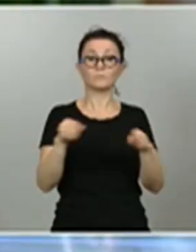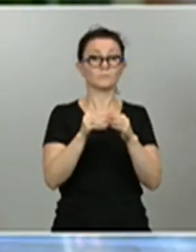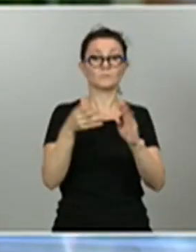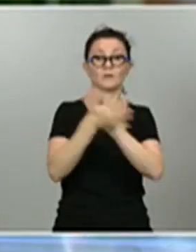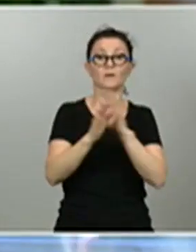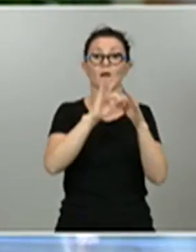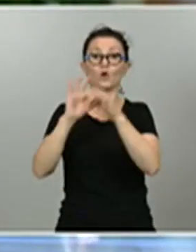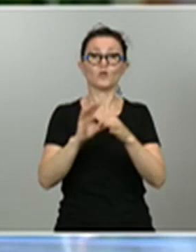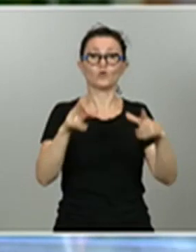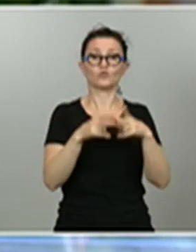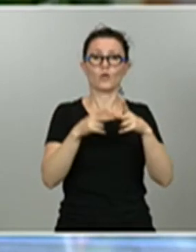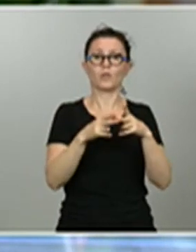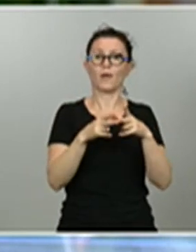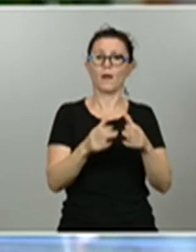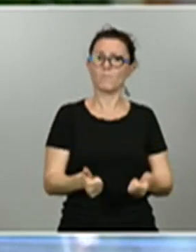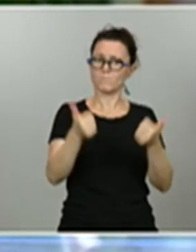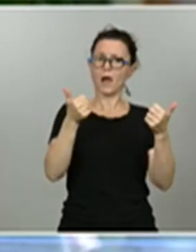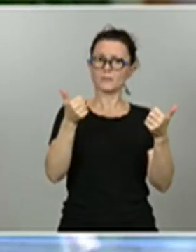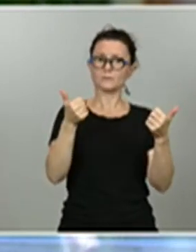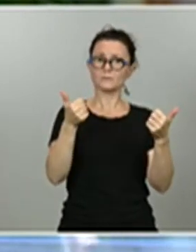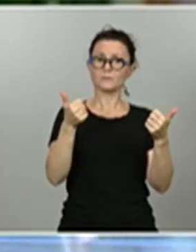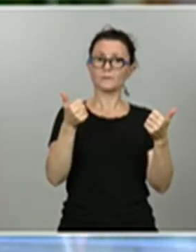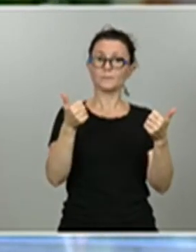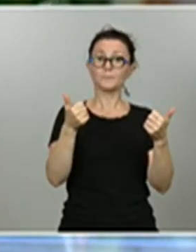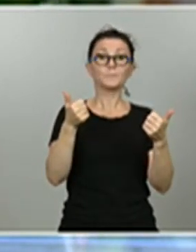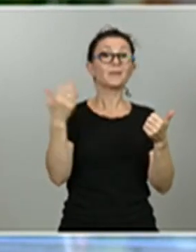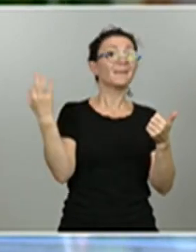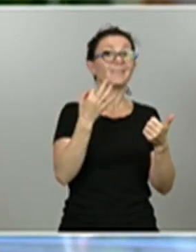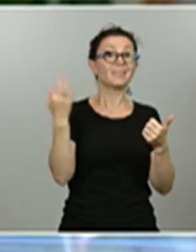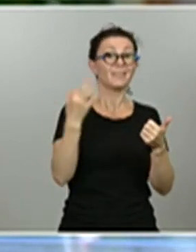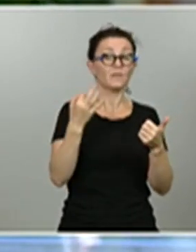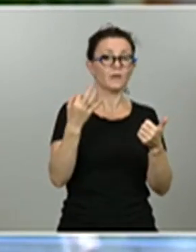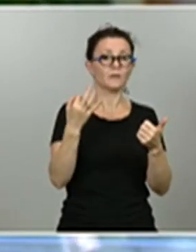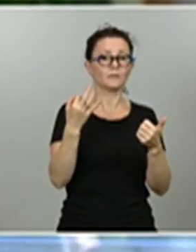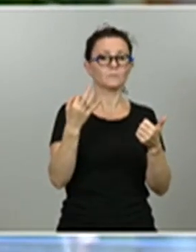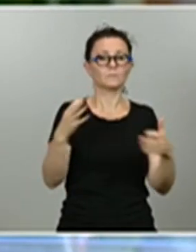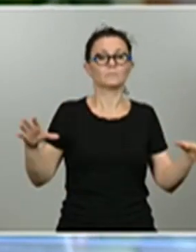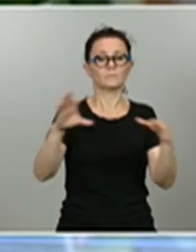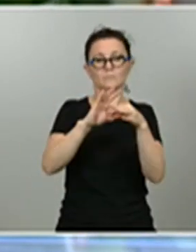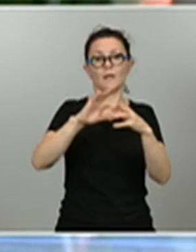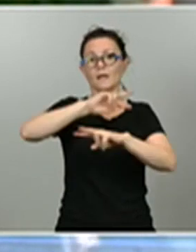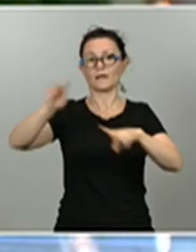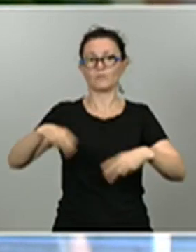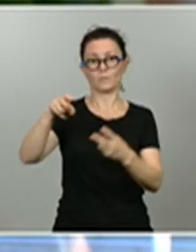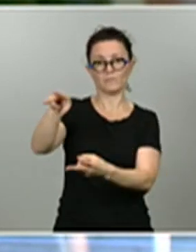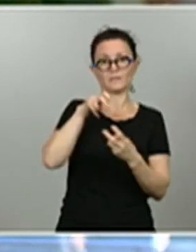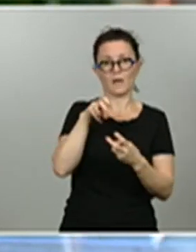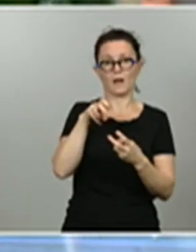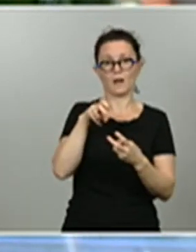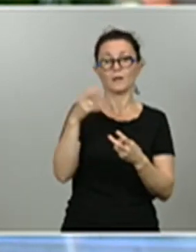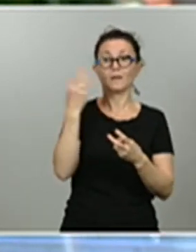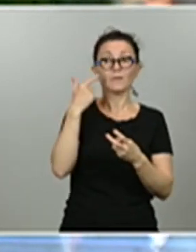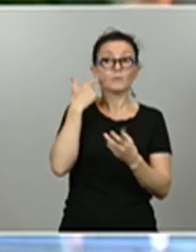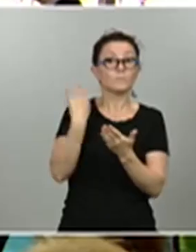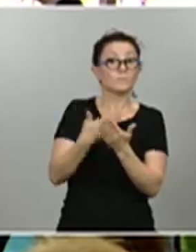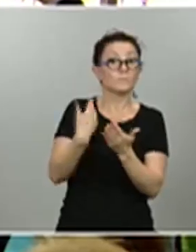Y esa mayor cohesión social inevitablemente tiene que llevar aparejado una reforma fiscal que vincule la justicia fiscal con esa